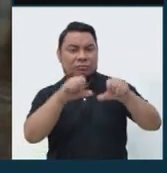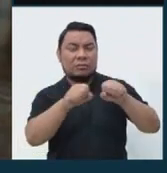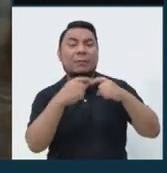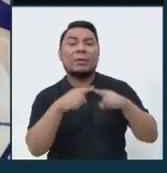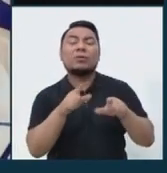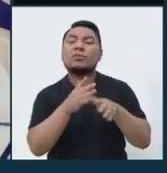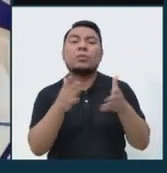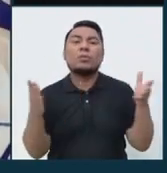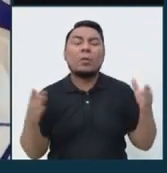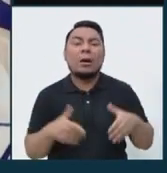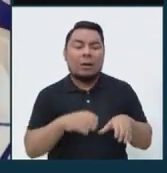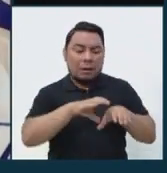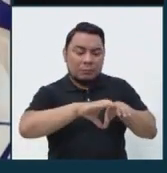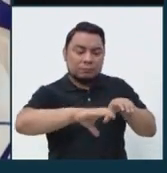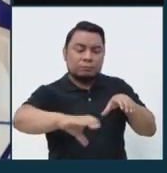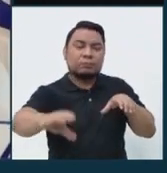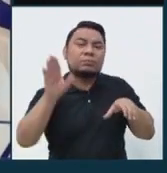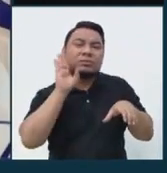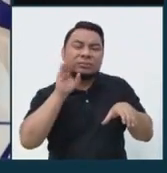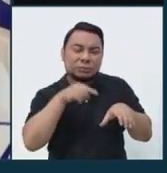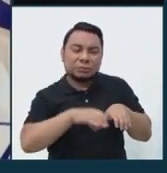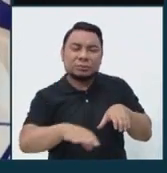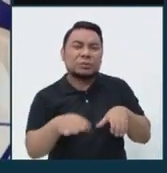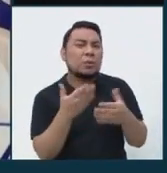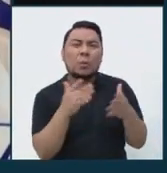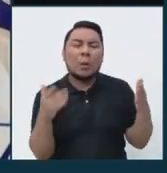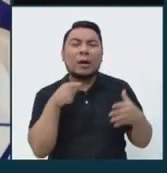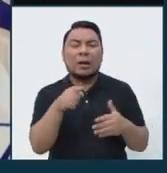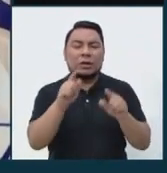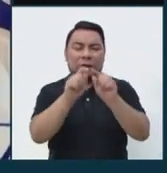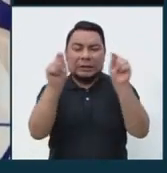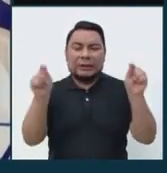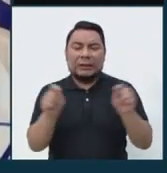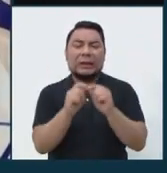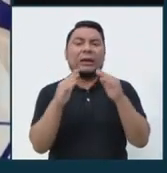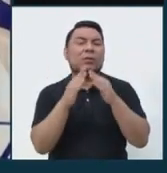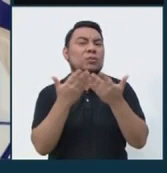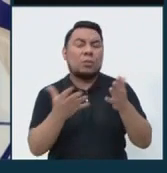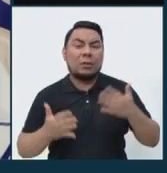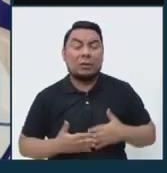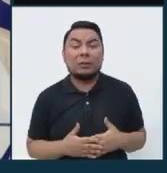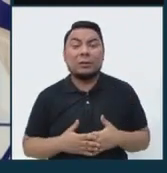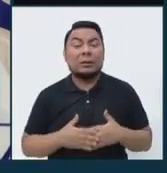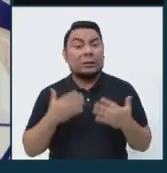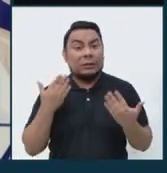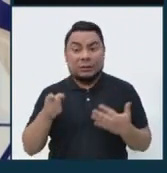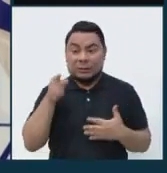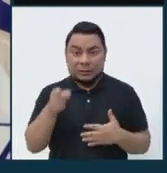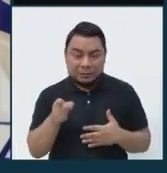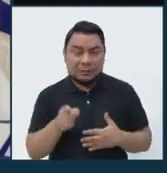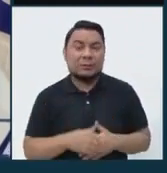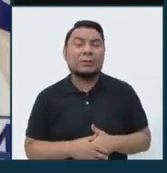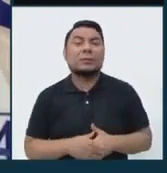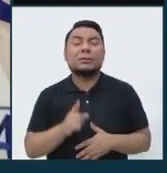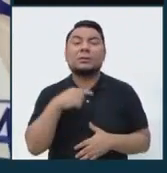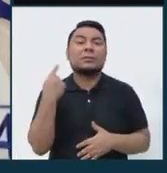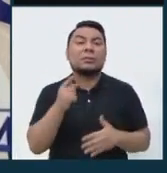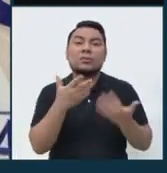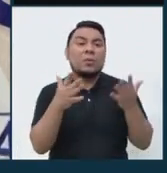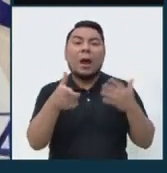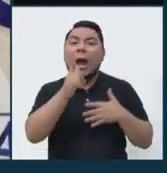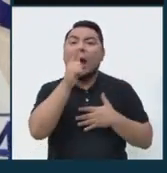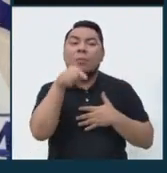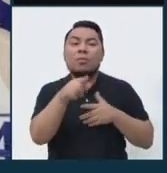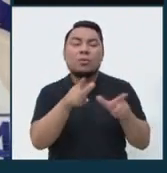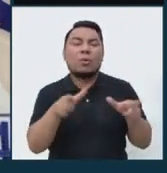tiene saneado, no tiene título de propiedad. Y en base a esto, nosotros no contamos con agua potable